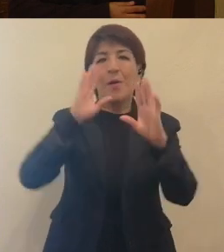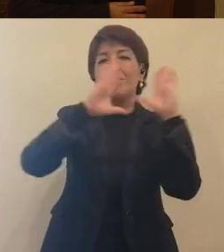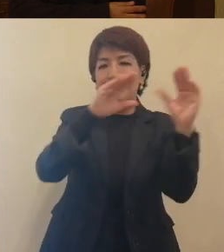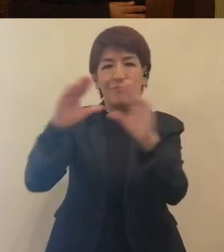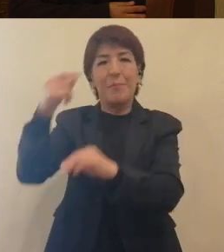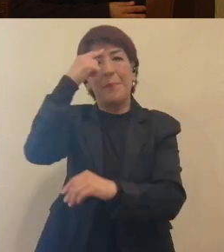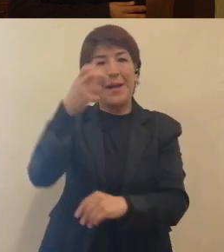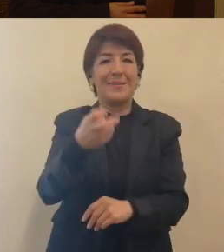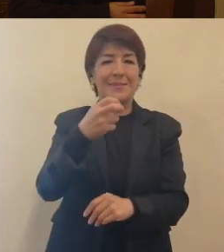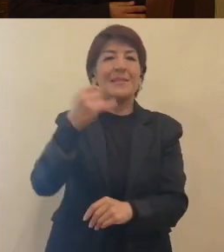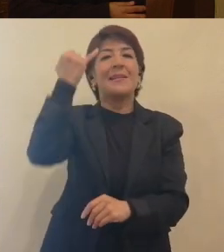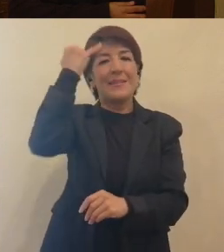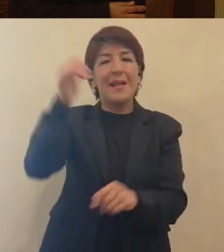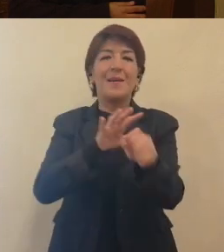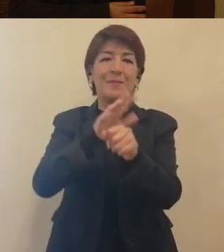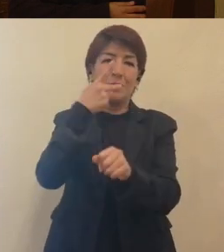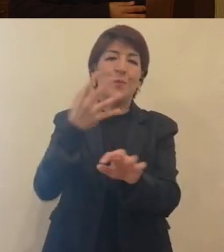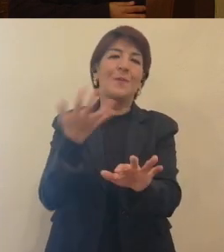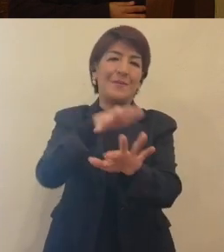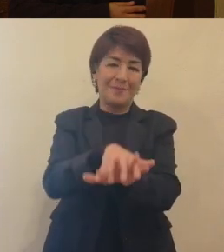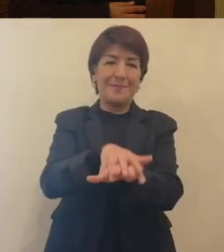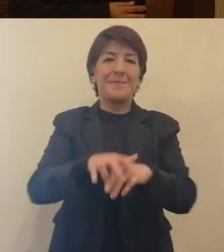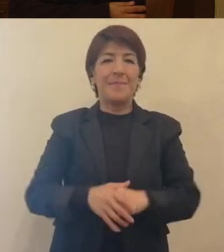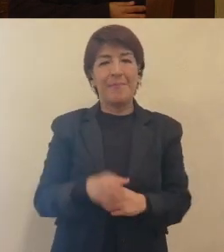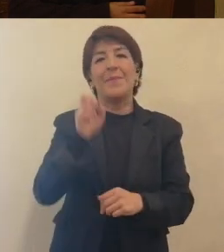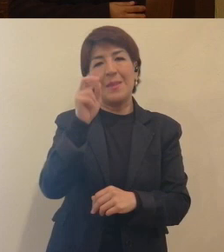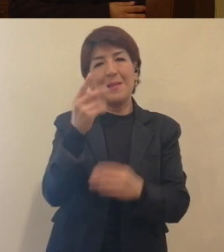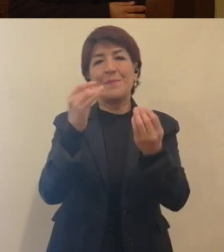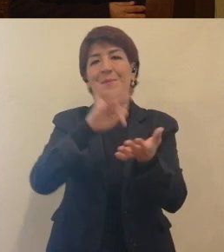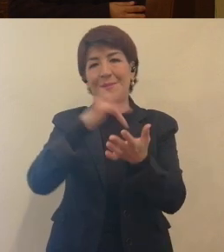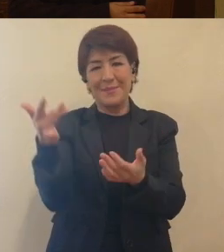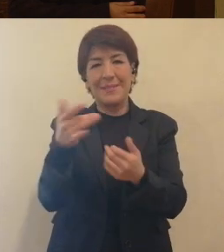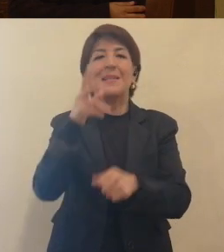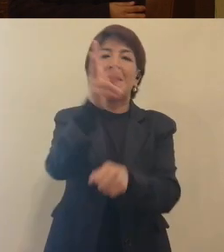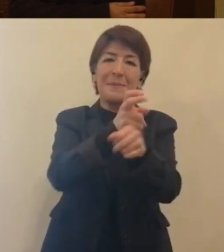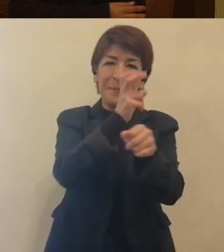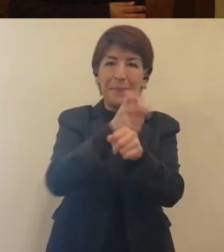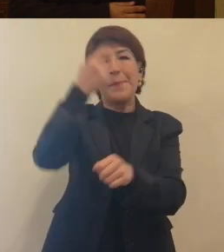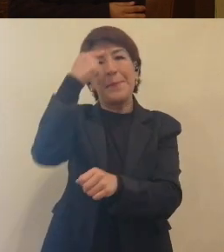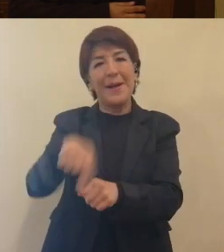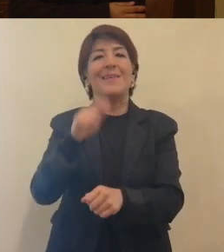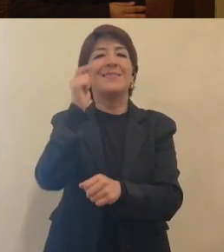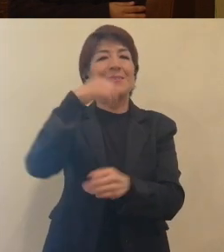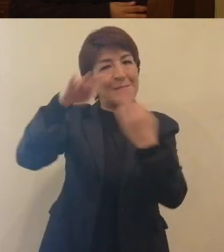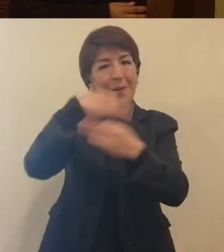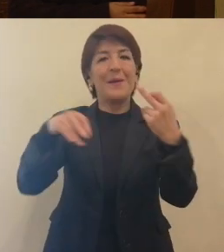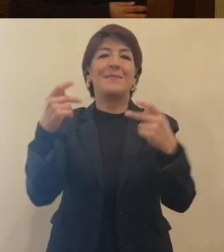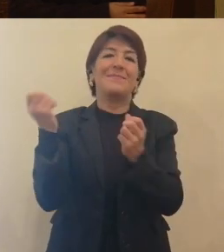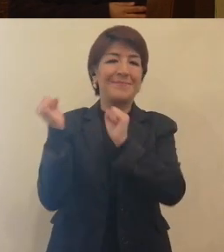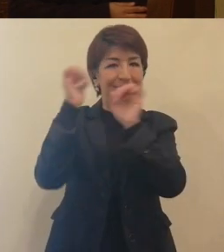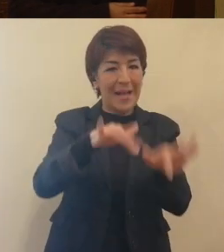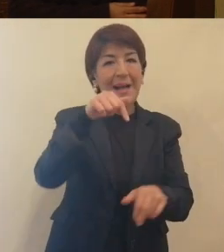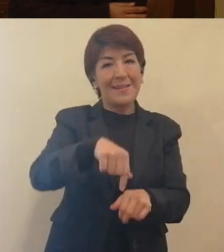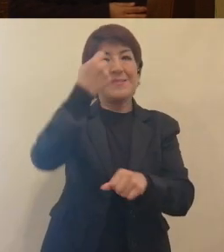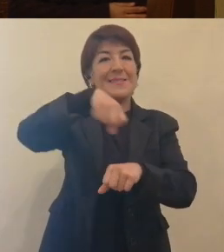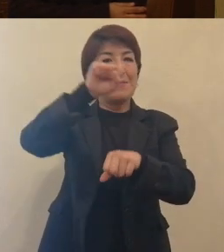dándole sentido a esta cuestión de un mini. Ok, muchas gracias. Pues bueno, es una invitación para que asistan a toda